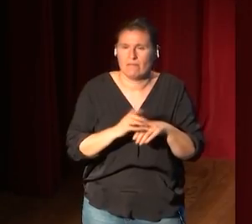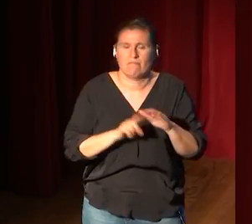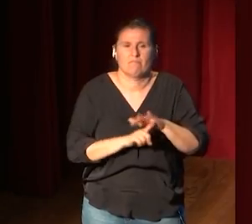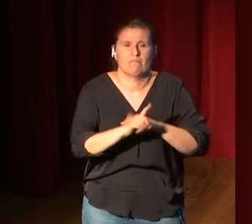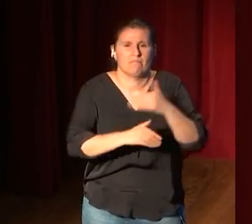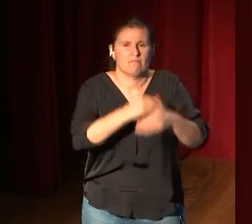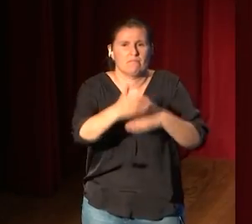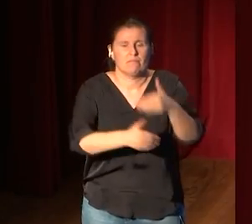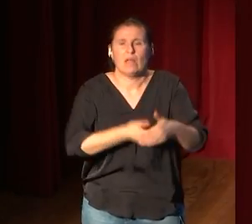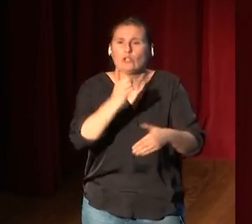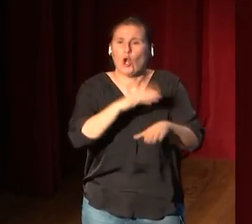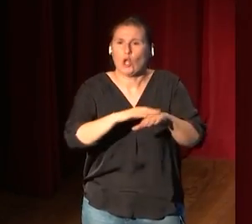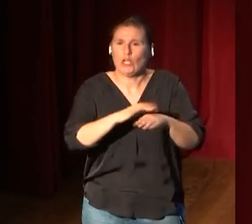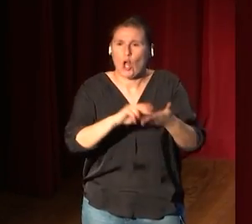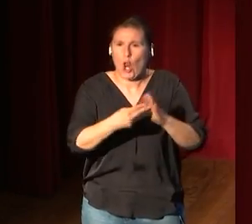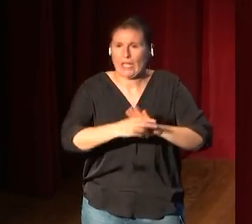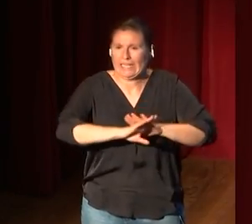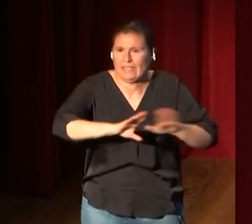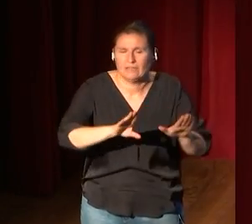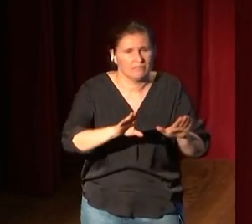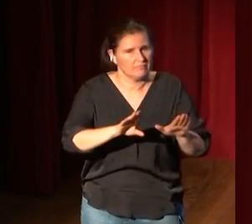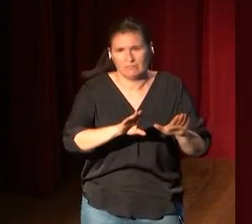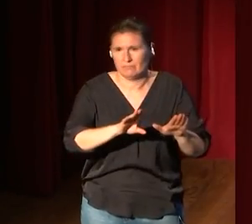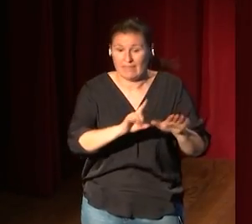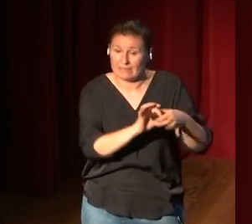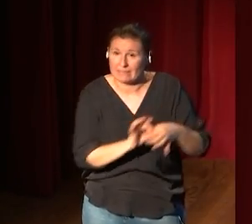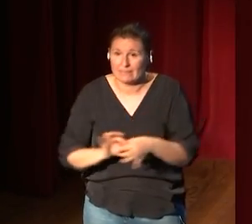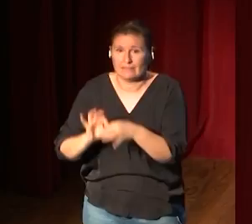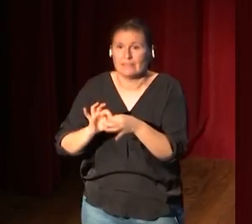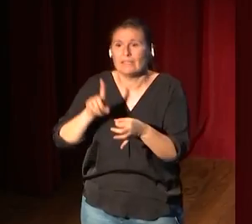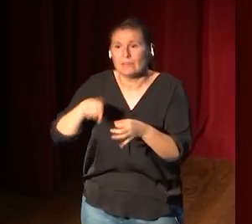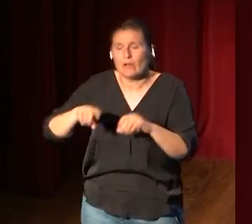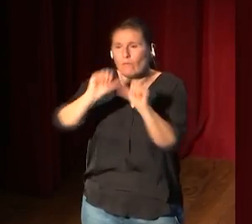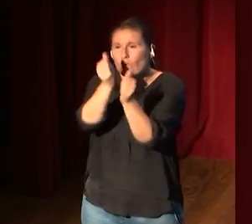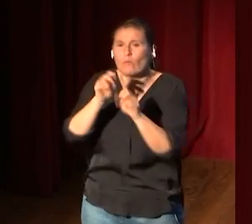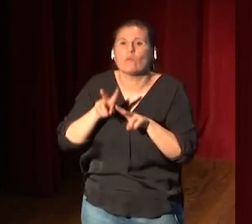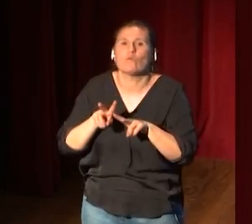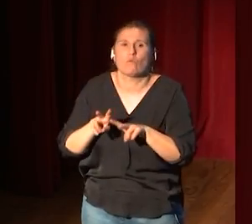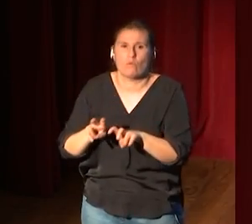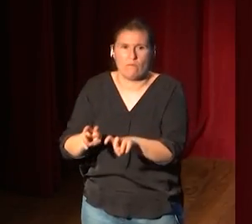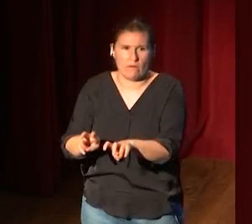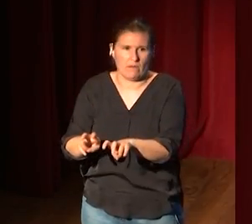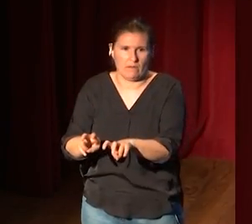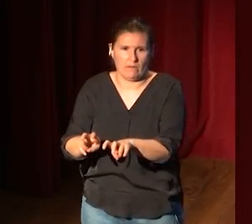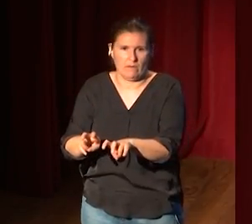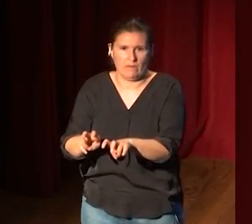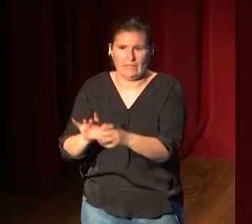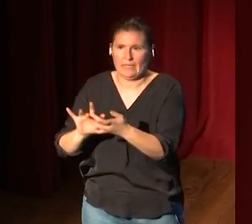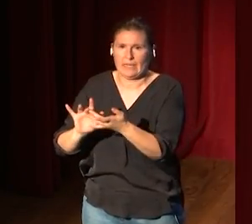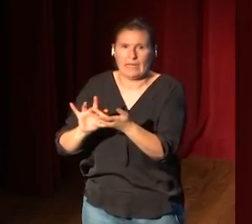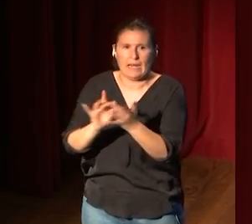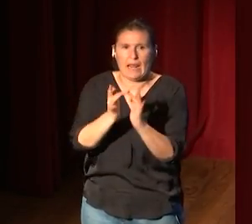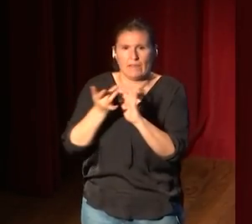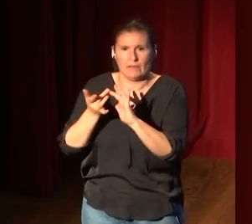utilizar la tecnología va enfocado a una nueva forma de relacionarse